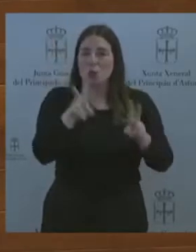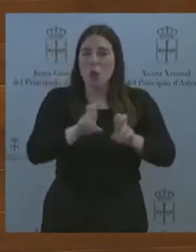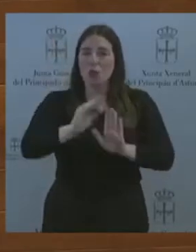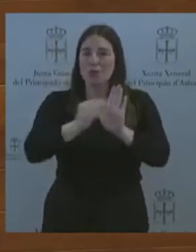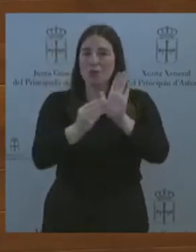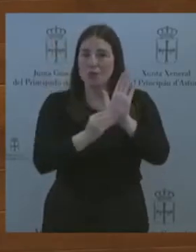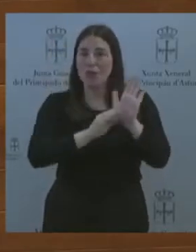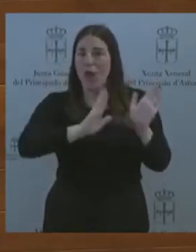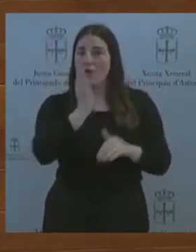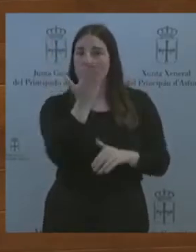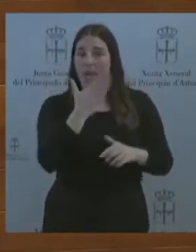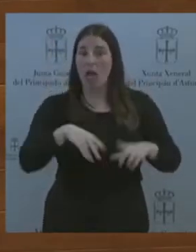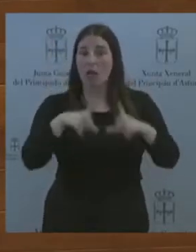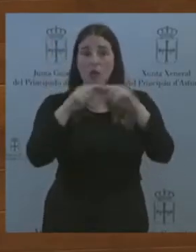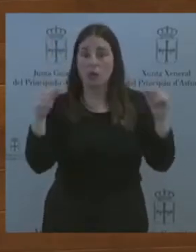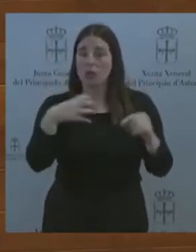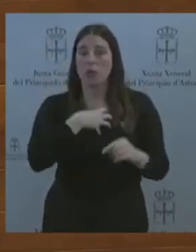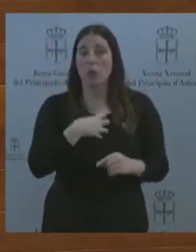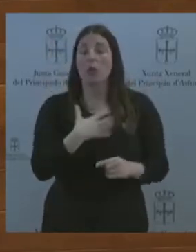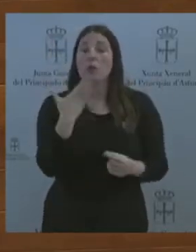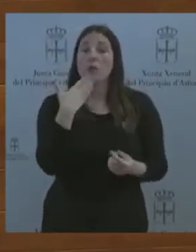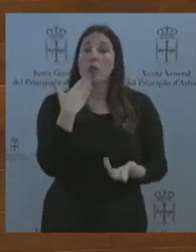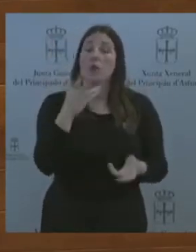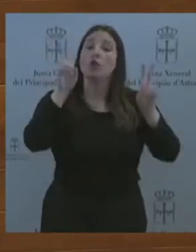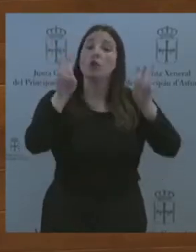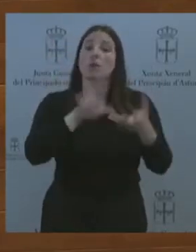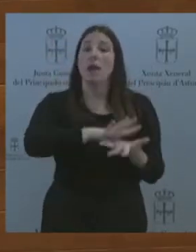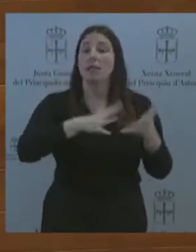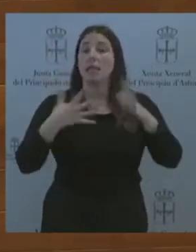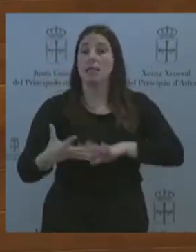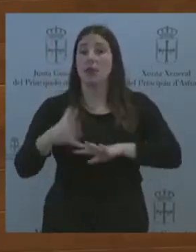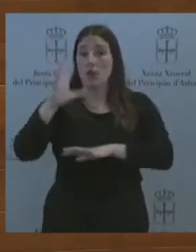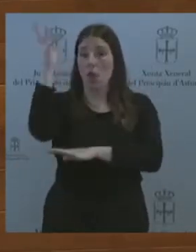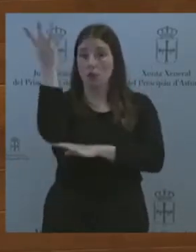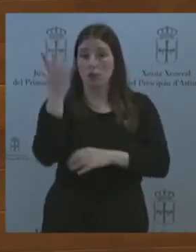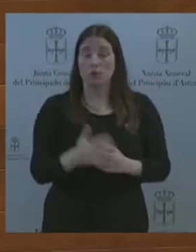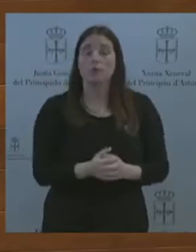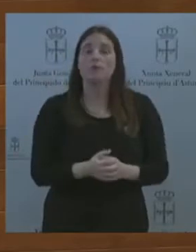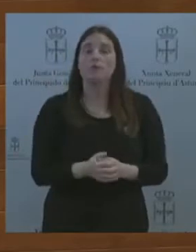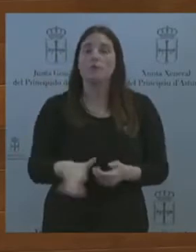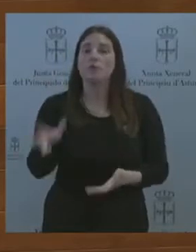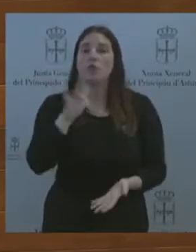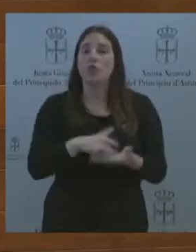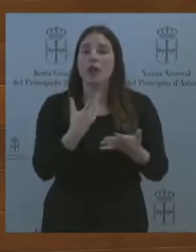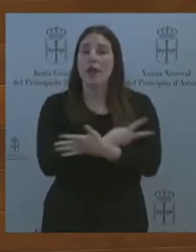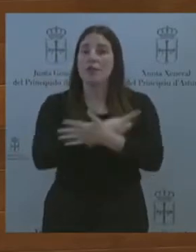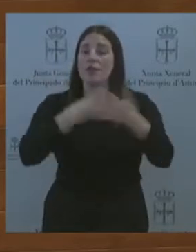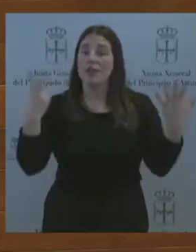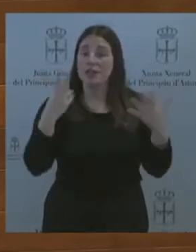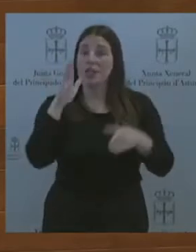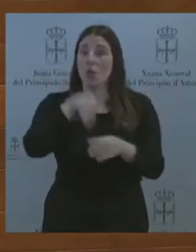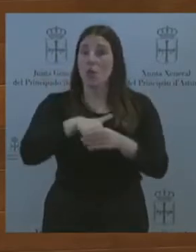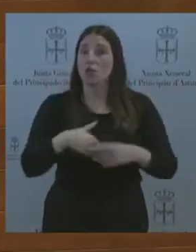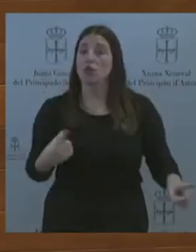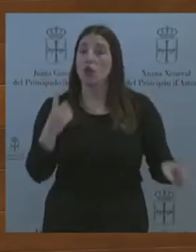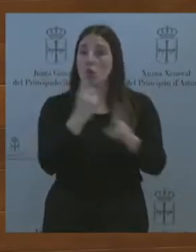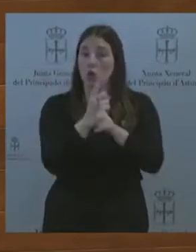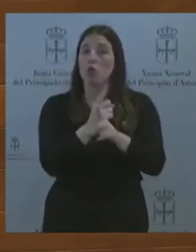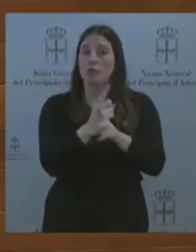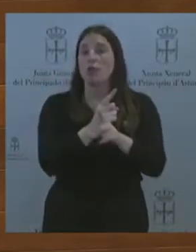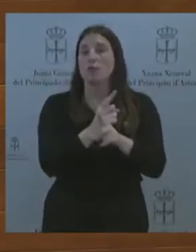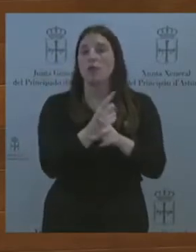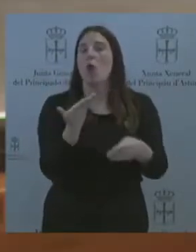transición ecológica. En cuanto a nuestros 17 votos en contra, más de la mitad de sus propuestas, señor Palacio, vienen absolutamente